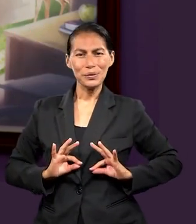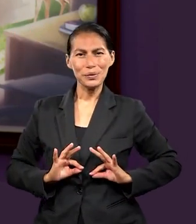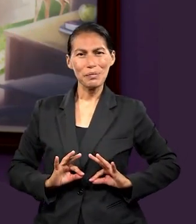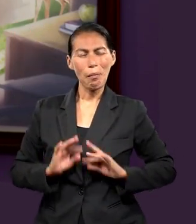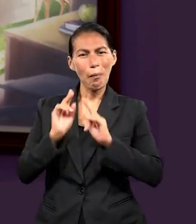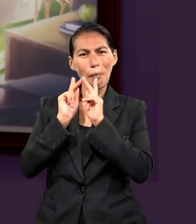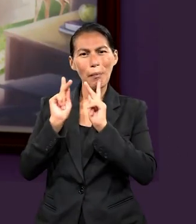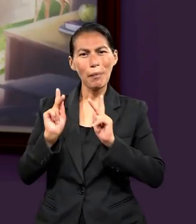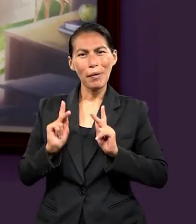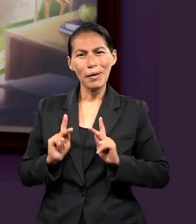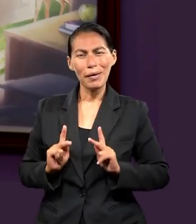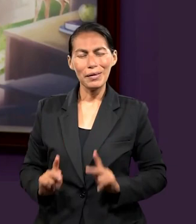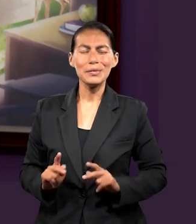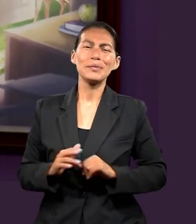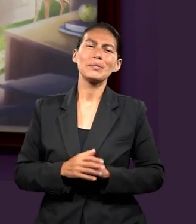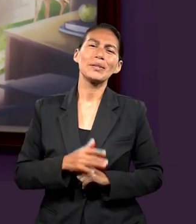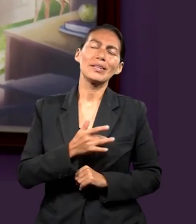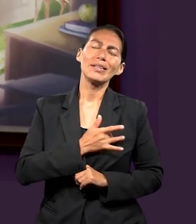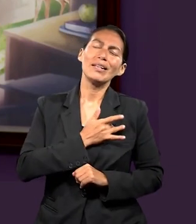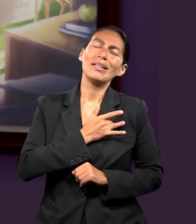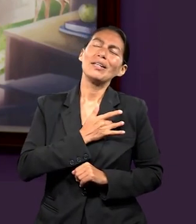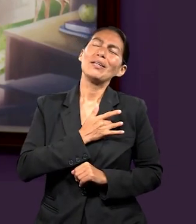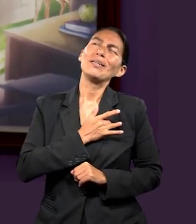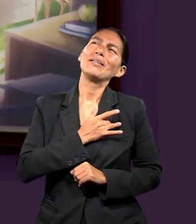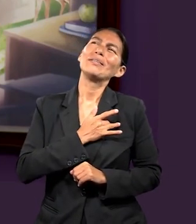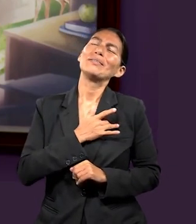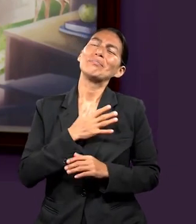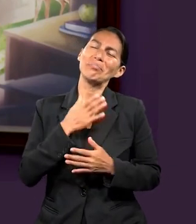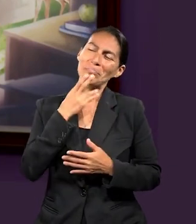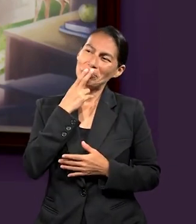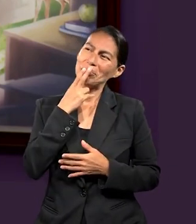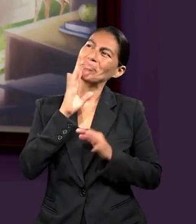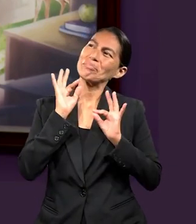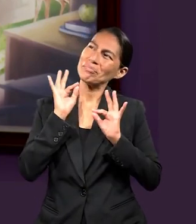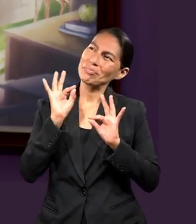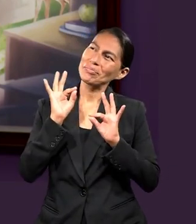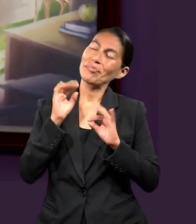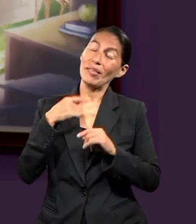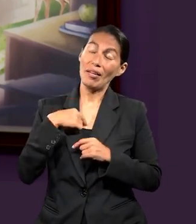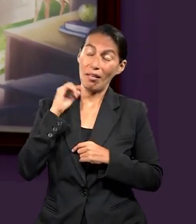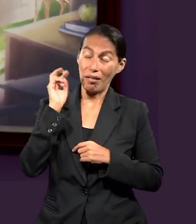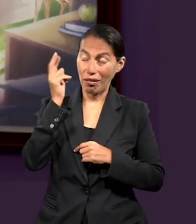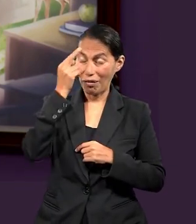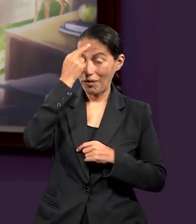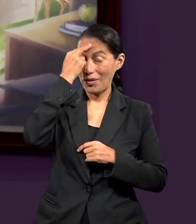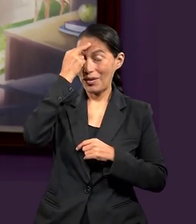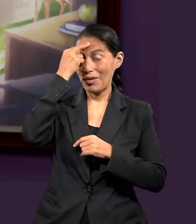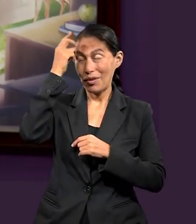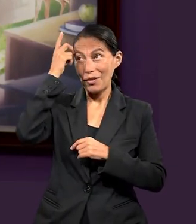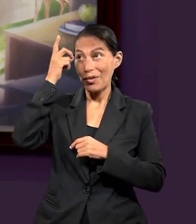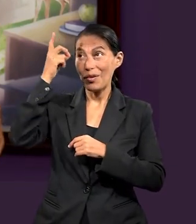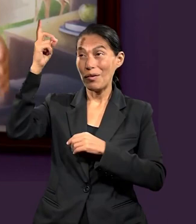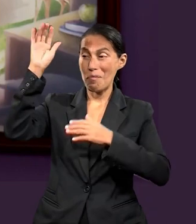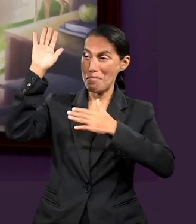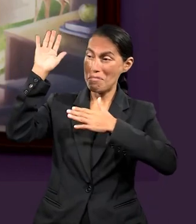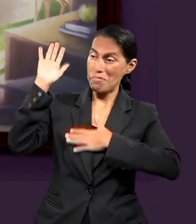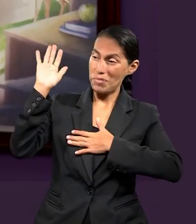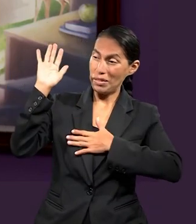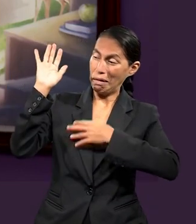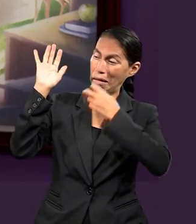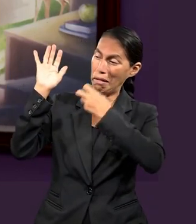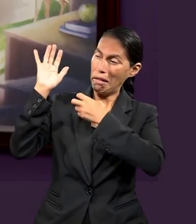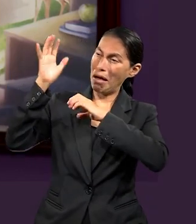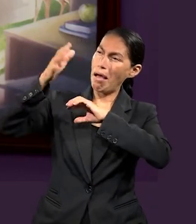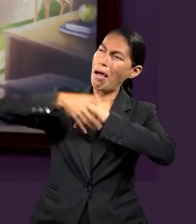sea, tu corazón se calma. Y muchas ocasiones a mí me sirve más el tranquilizarme y el recordar todo lo que